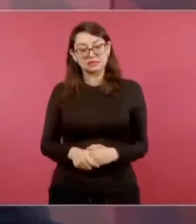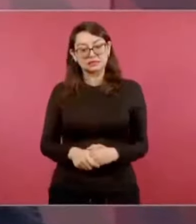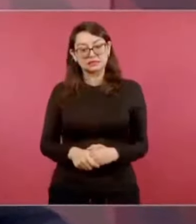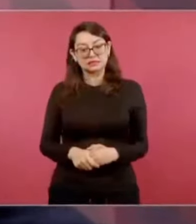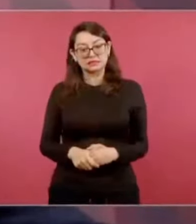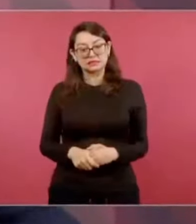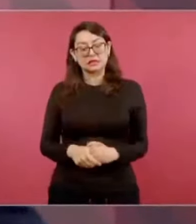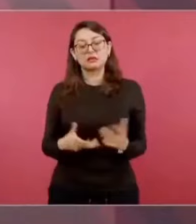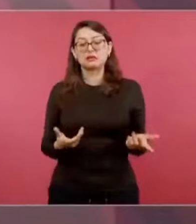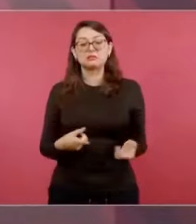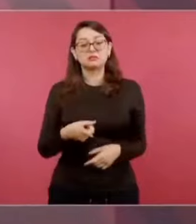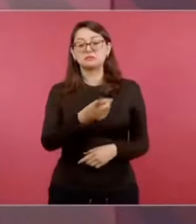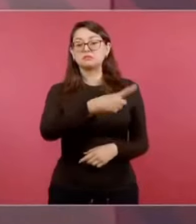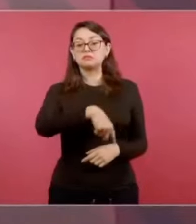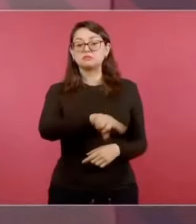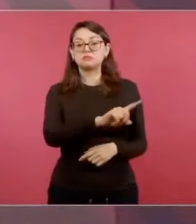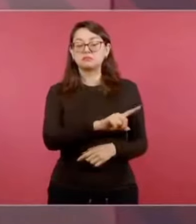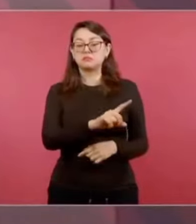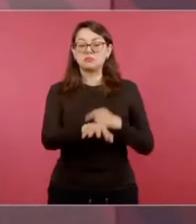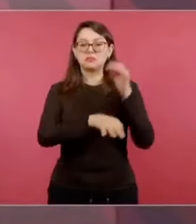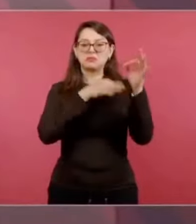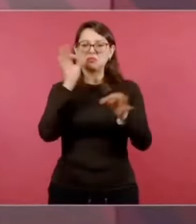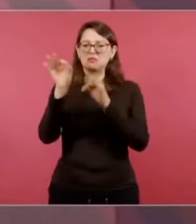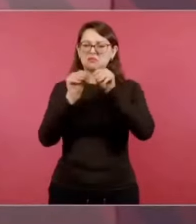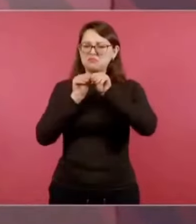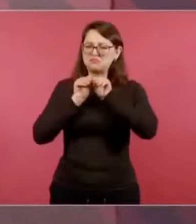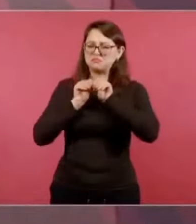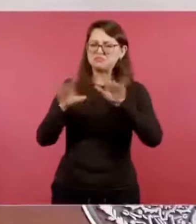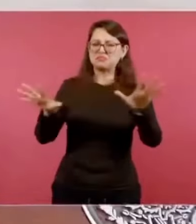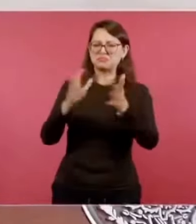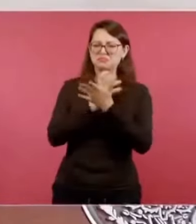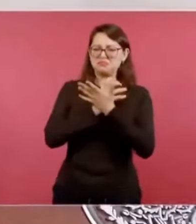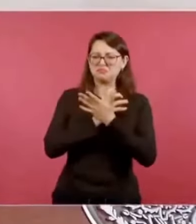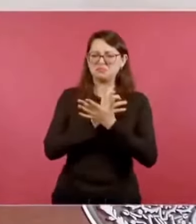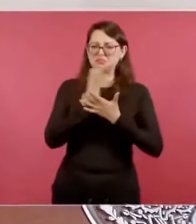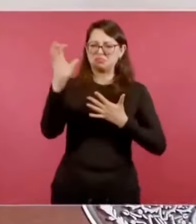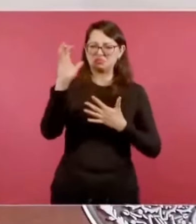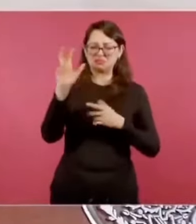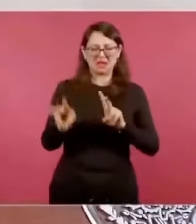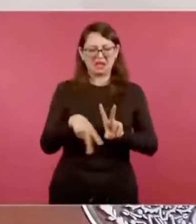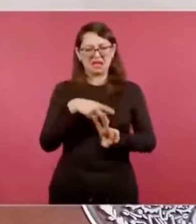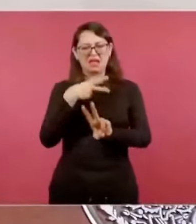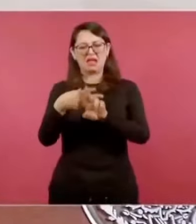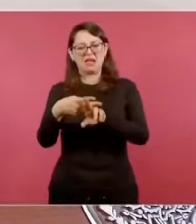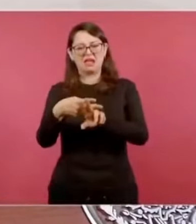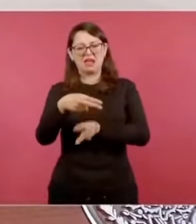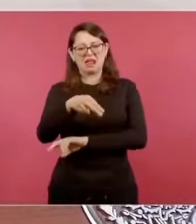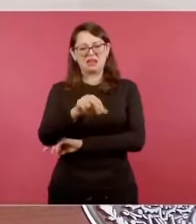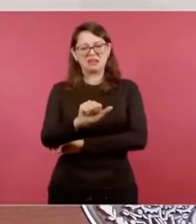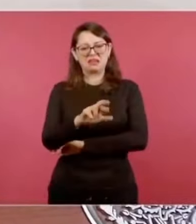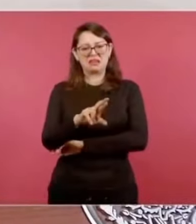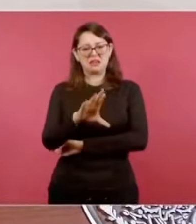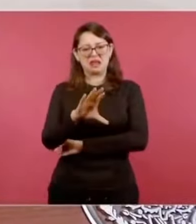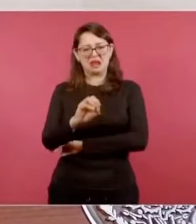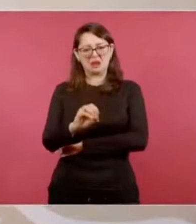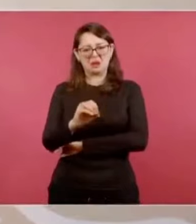espontánea, narco, presidente,